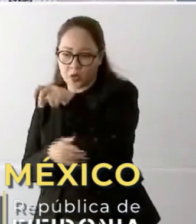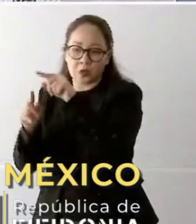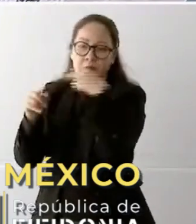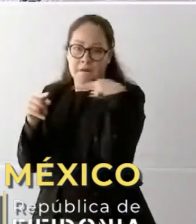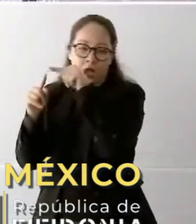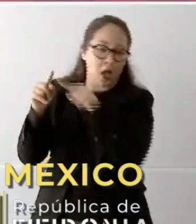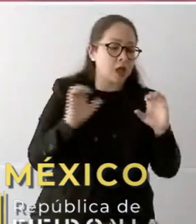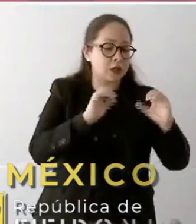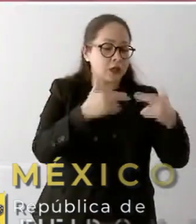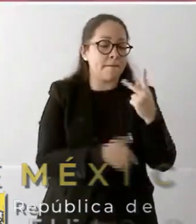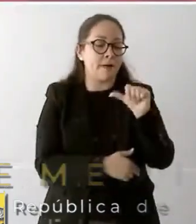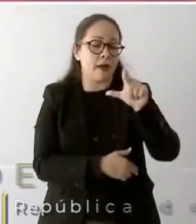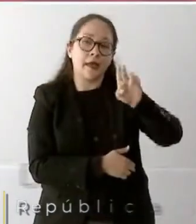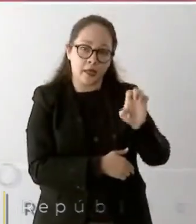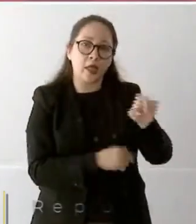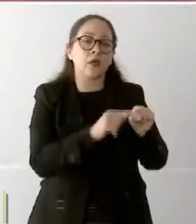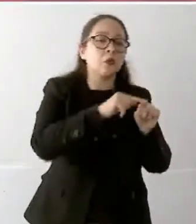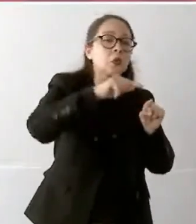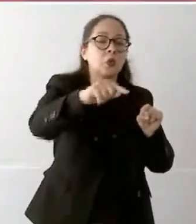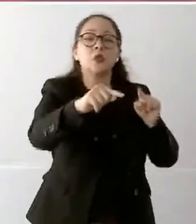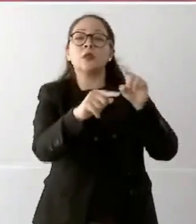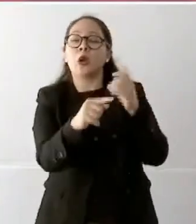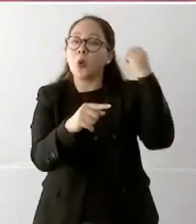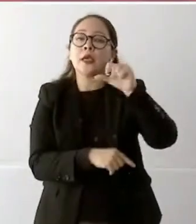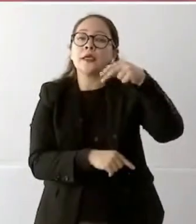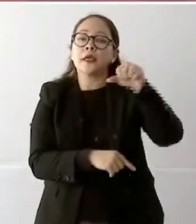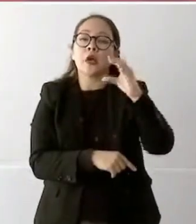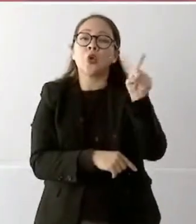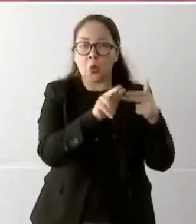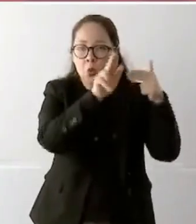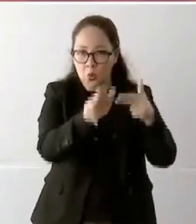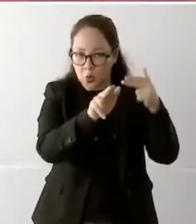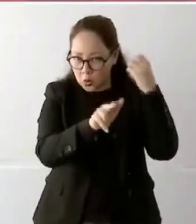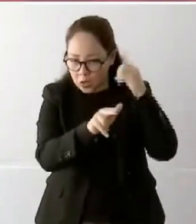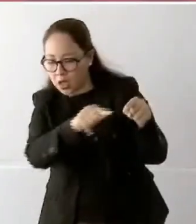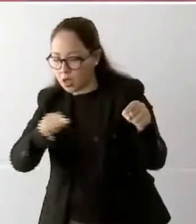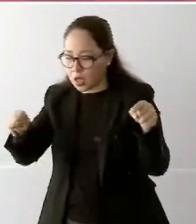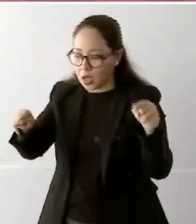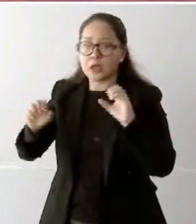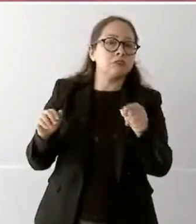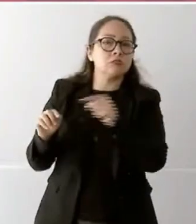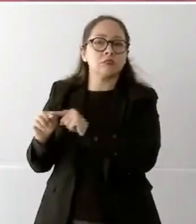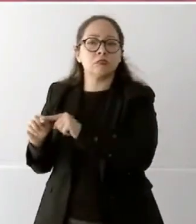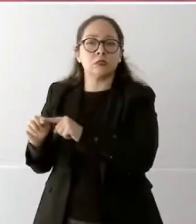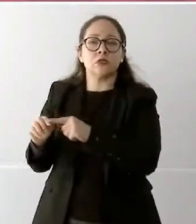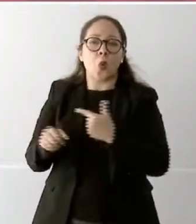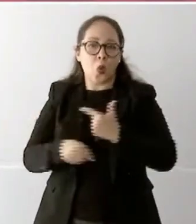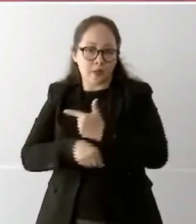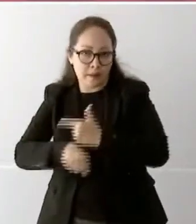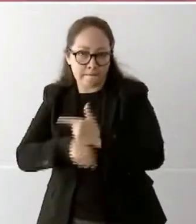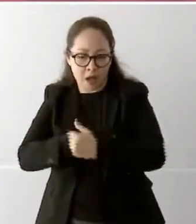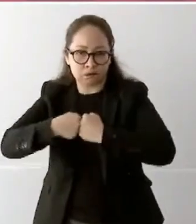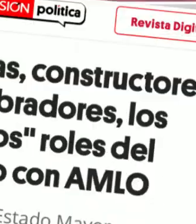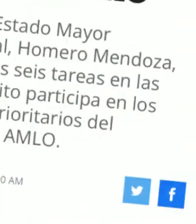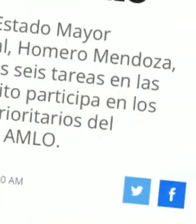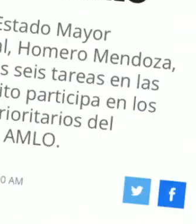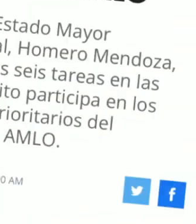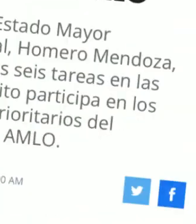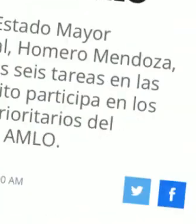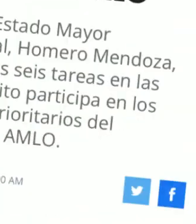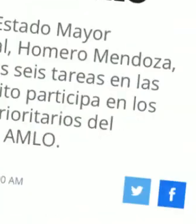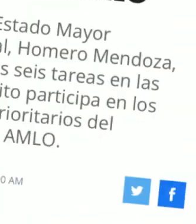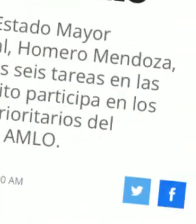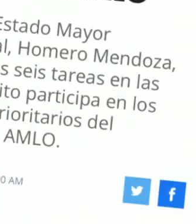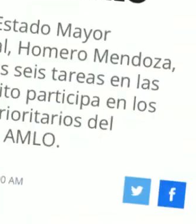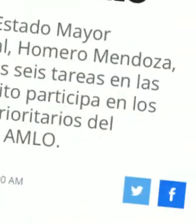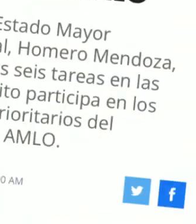de Coatzacoalcos a Salina Cruz, de Ixtepec a Ciudad Hidalgo, Chiapas, Límites con Guatemala, todo es una herradura,